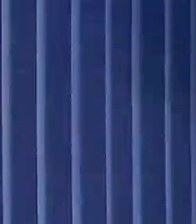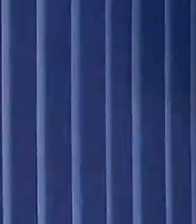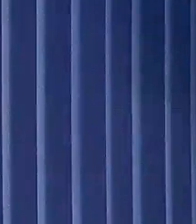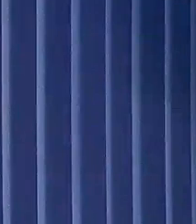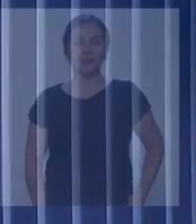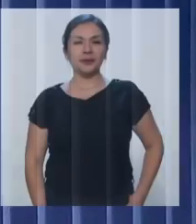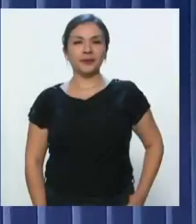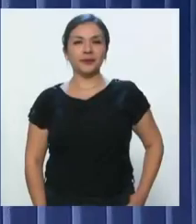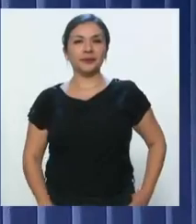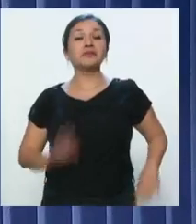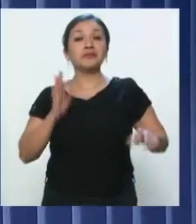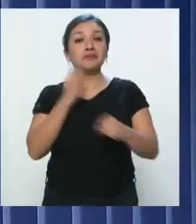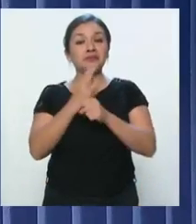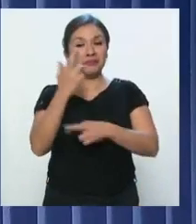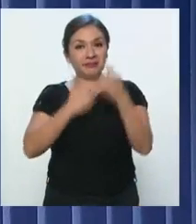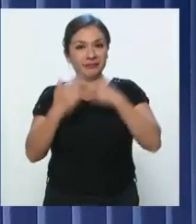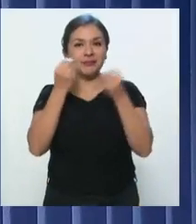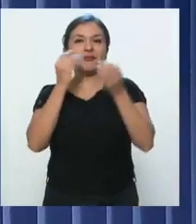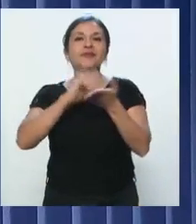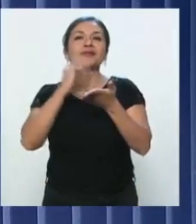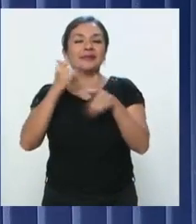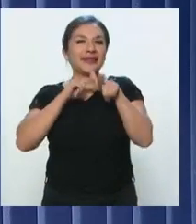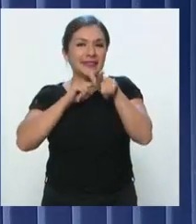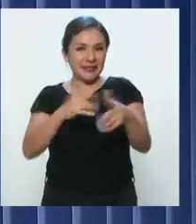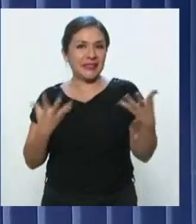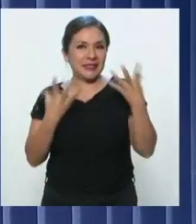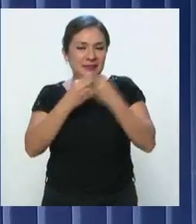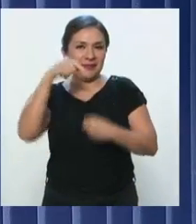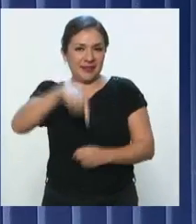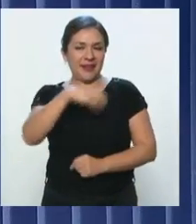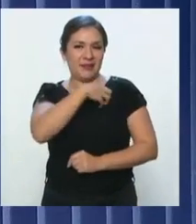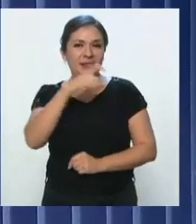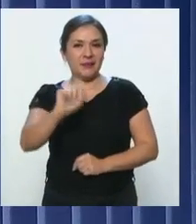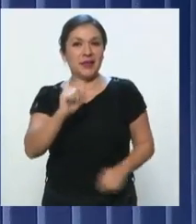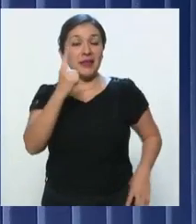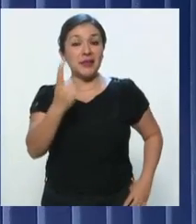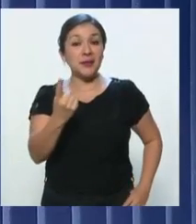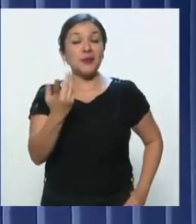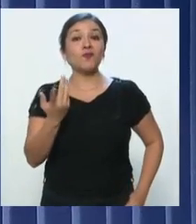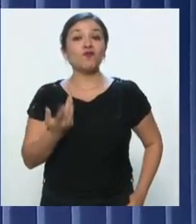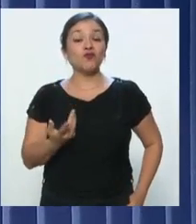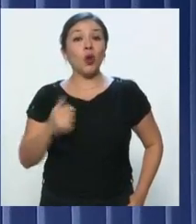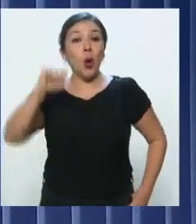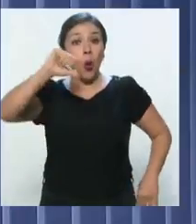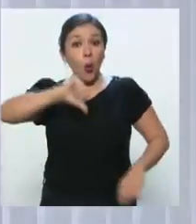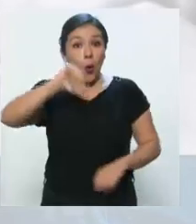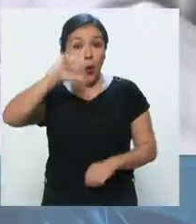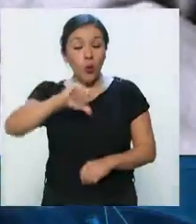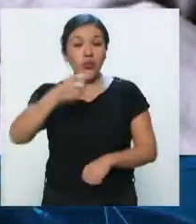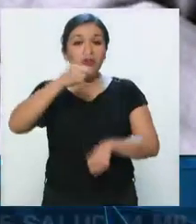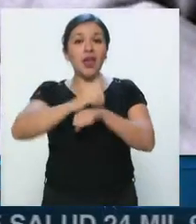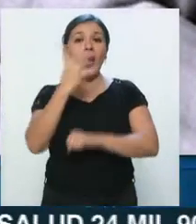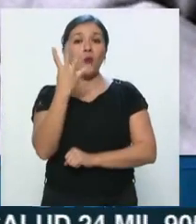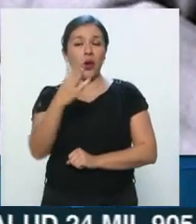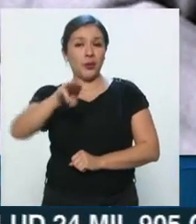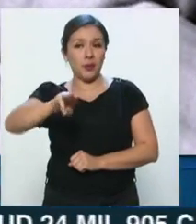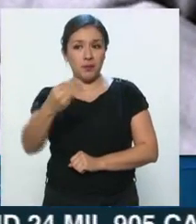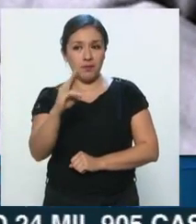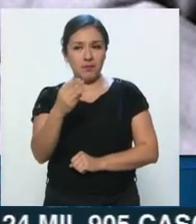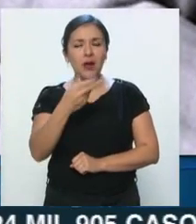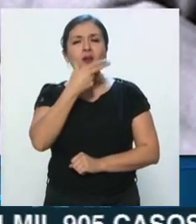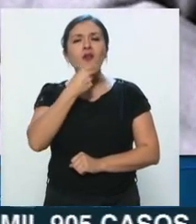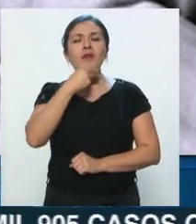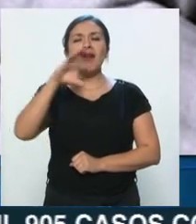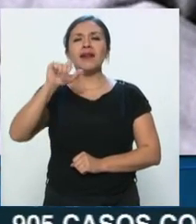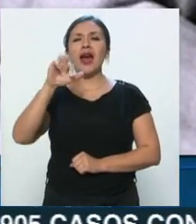Ya estamos de regreso. Muchísimas gracias por continuar con nosotros aquí en Capital 21. Hoy, 4 de mayo, Carlos